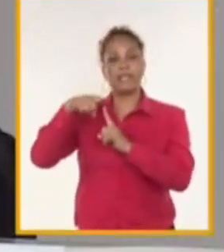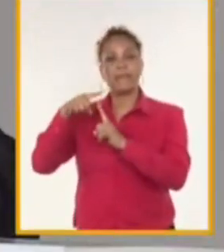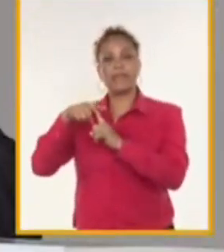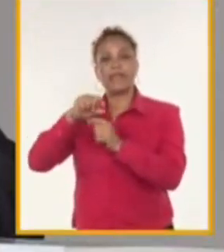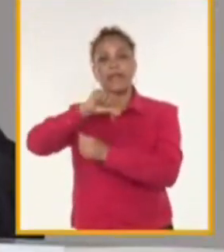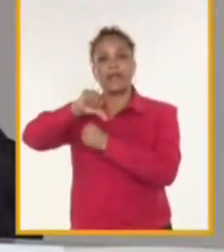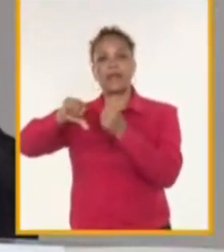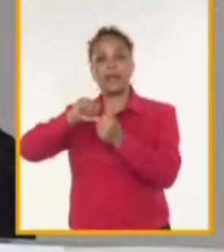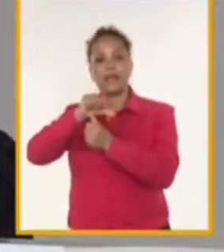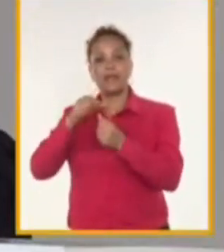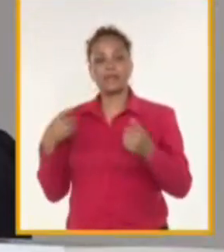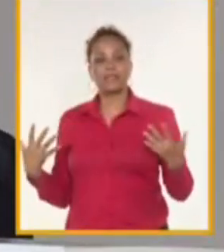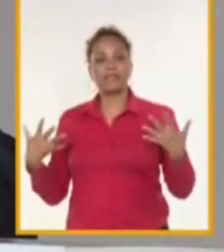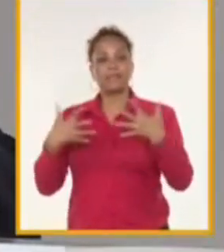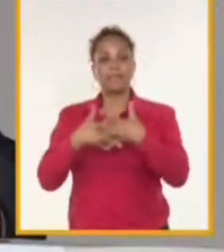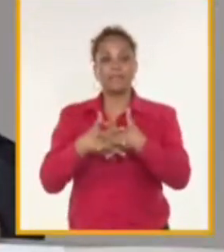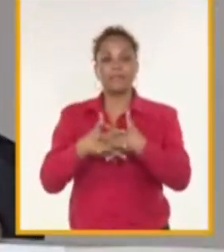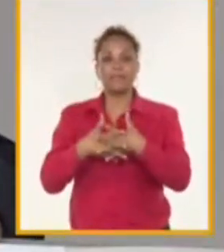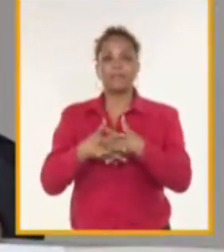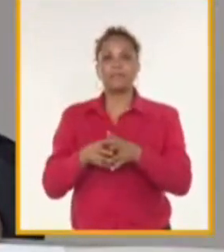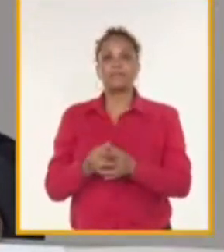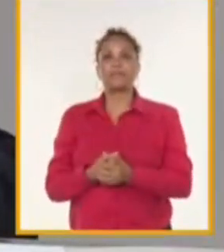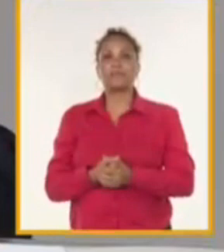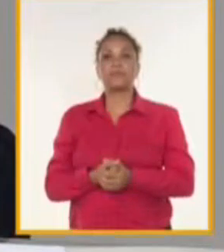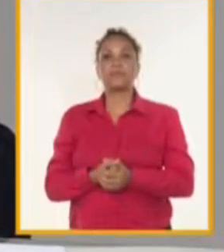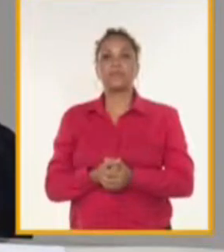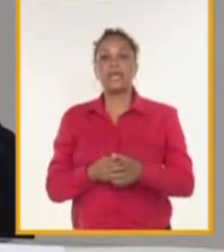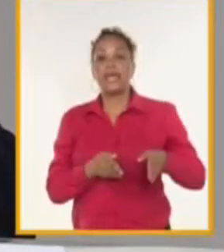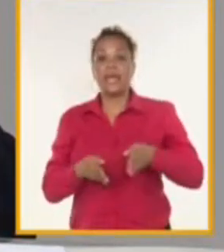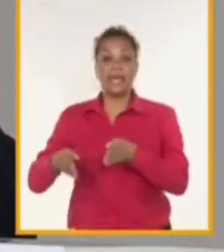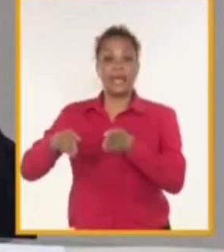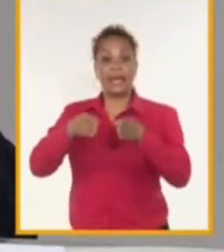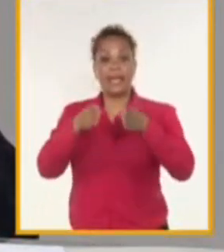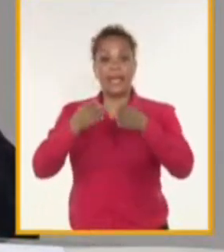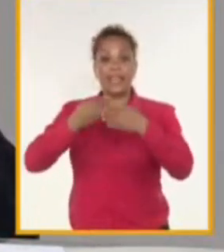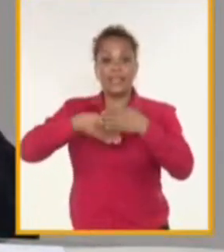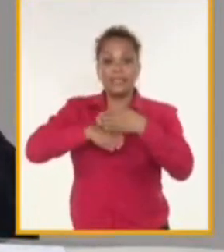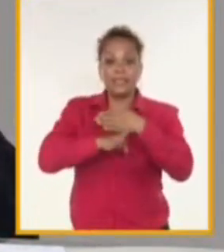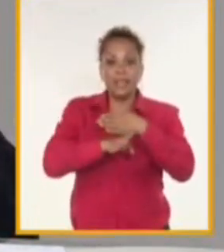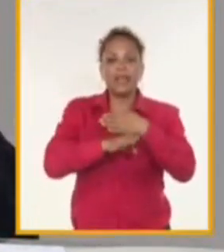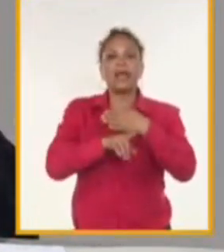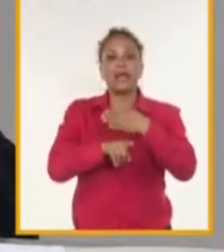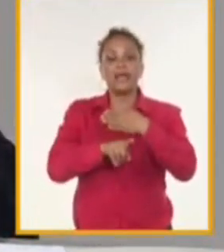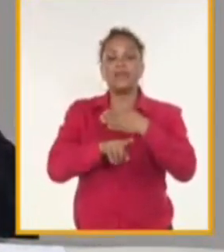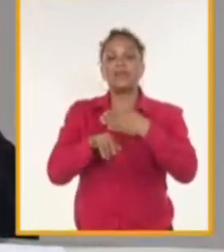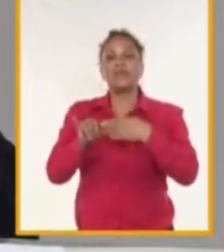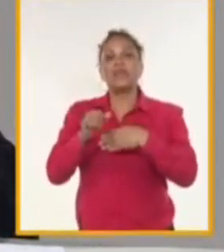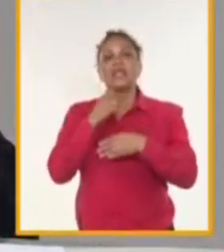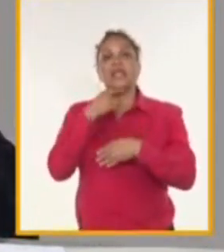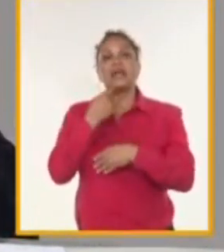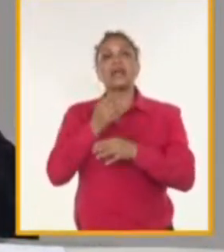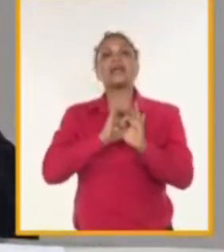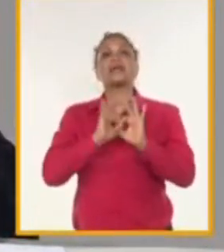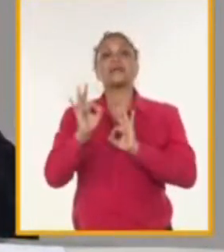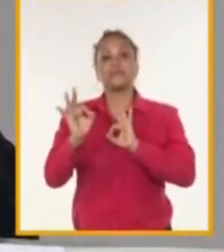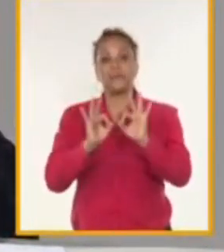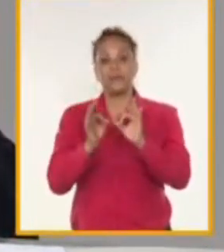que además de la infraestructura, del canal de acceso, la seguridad que brinda